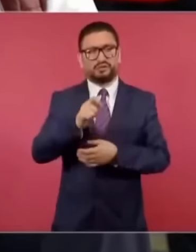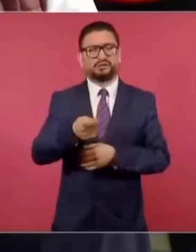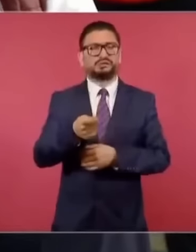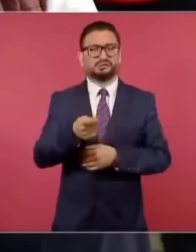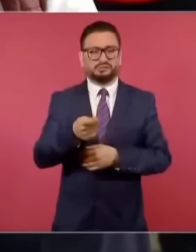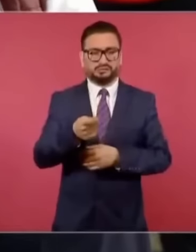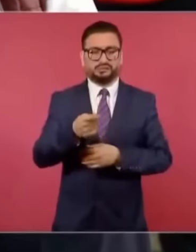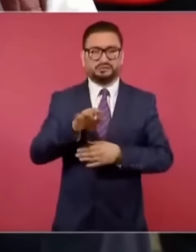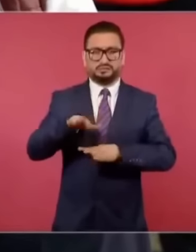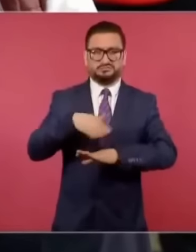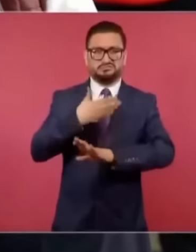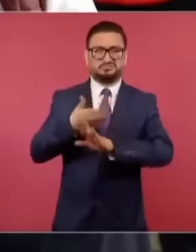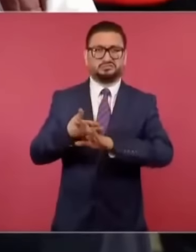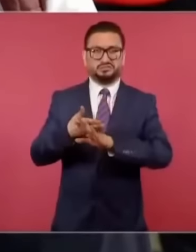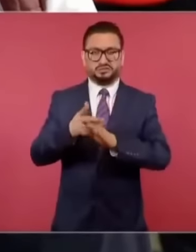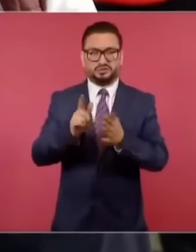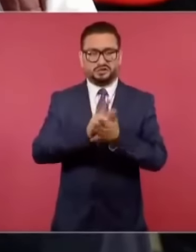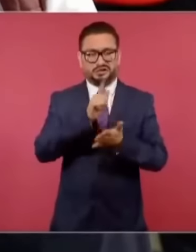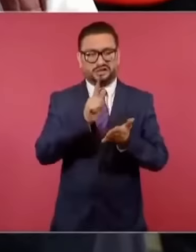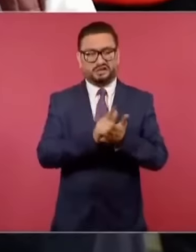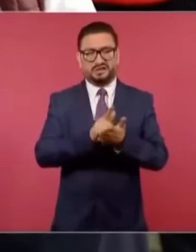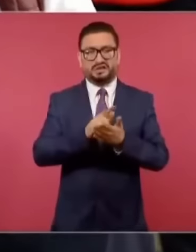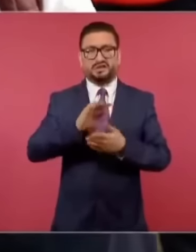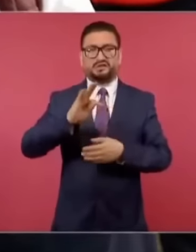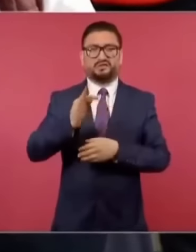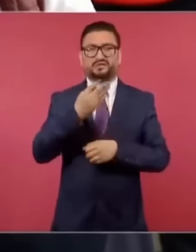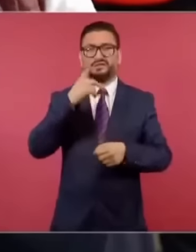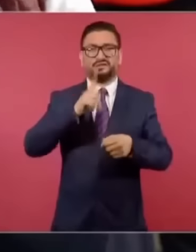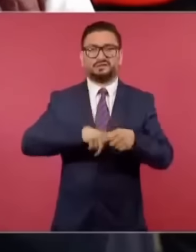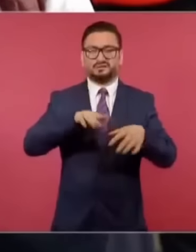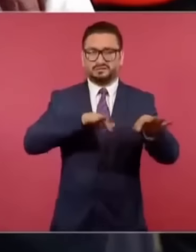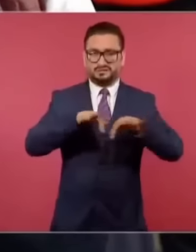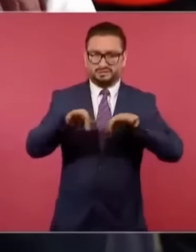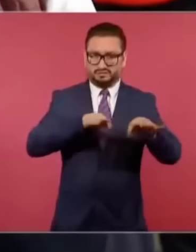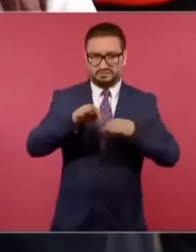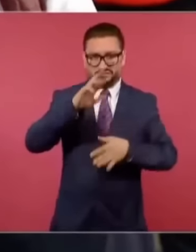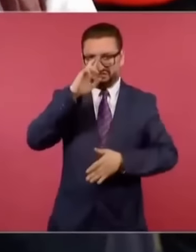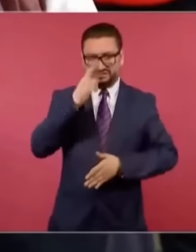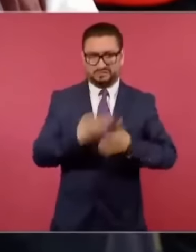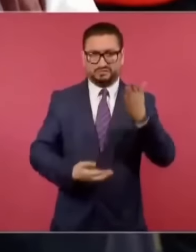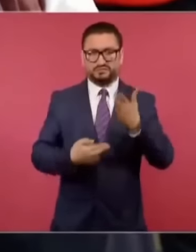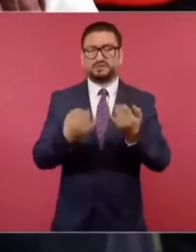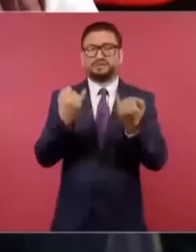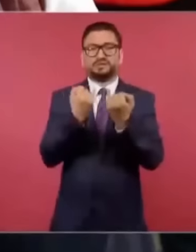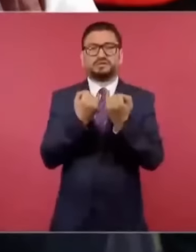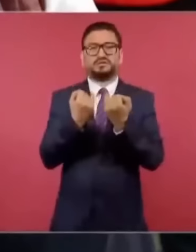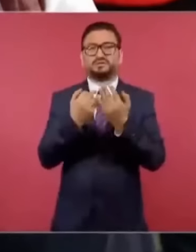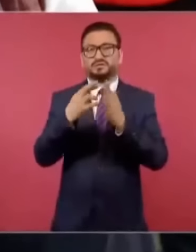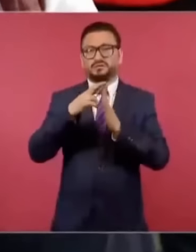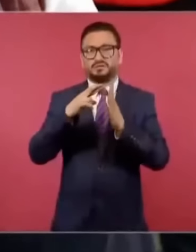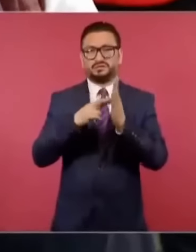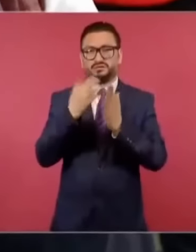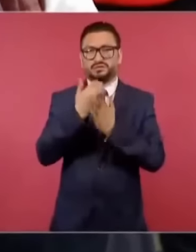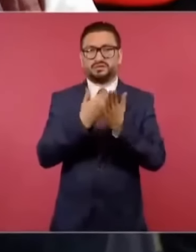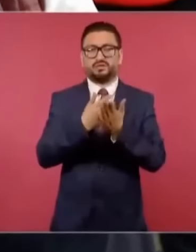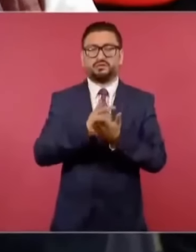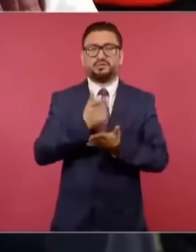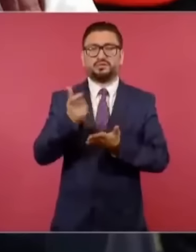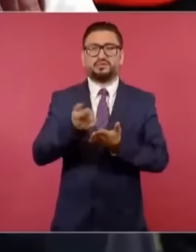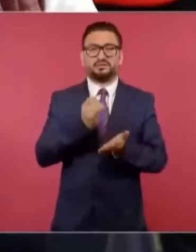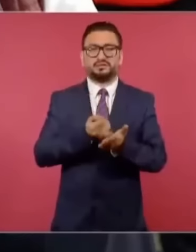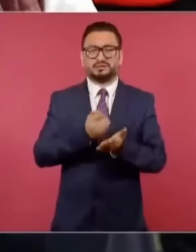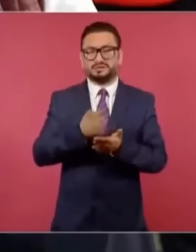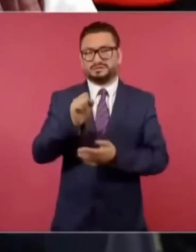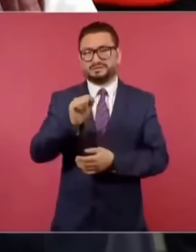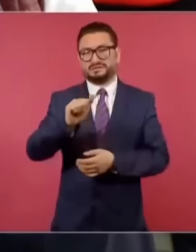supone violaciones a la Ley Federal del Trabajo, pero también violaciones a las reglas tributarias. ¿Por qué?